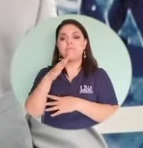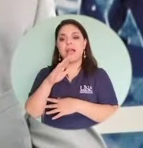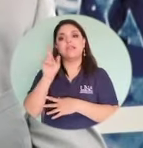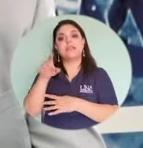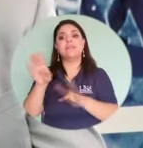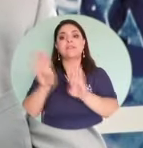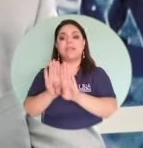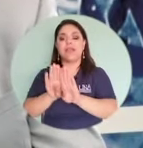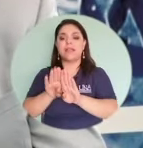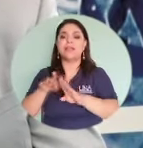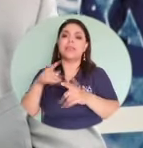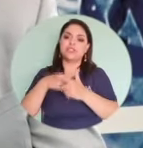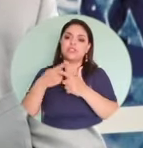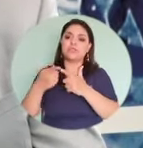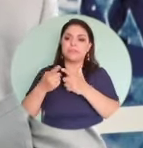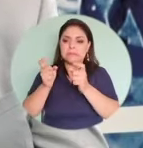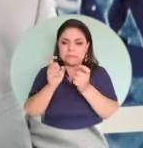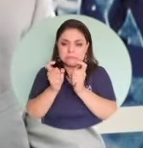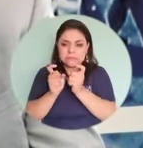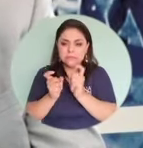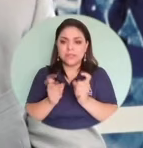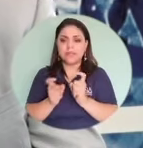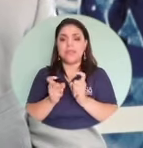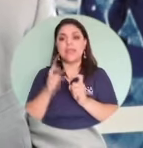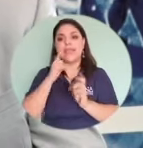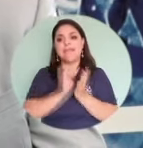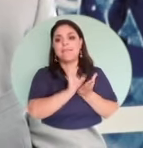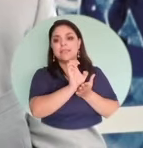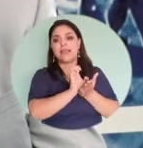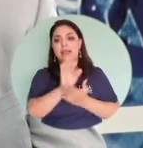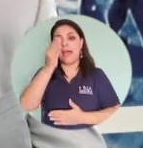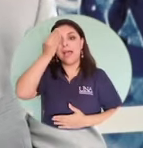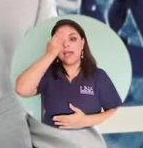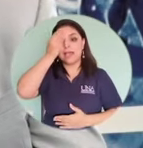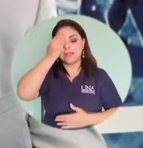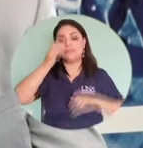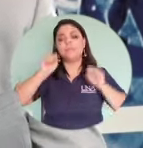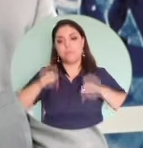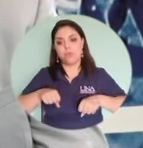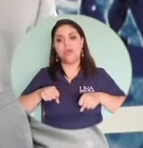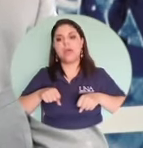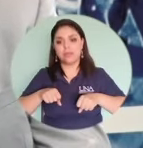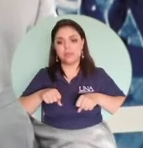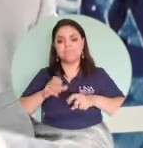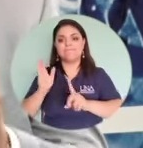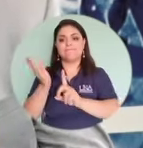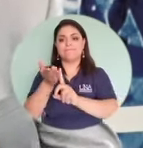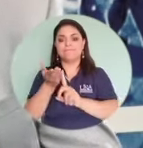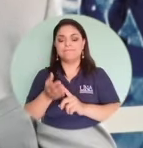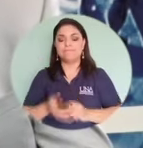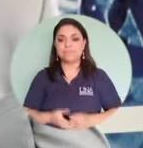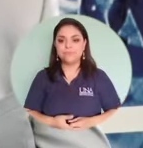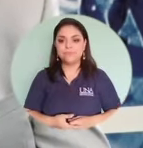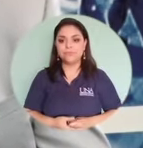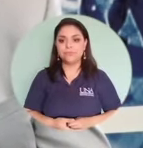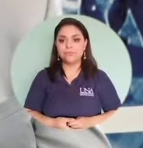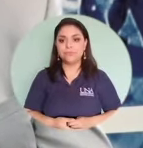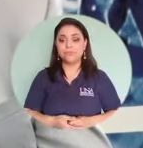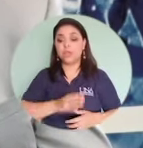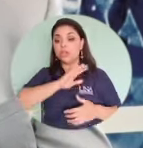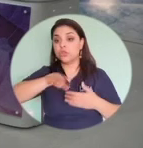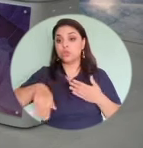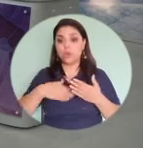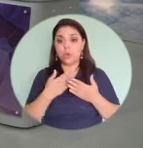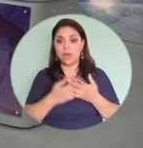evitar ataques de parte de hackers, que en este caso sí son los que podrían hacer daño. Todas ellas están buscando la